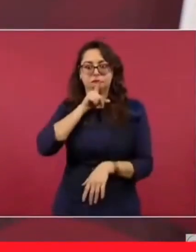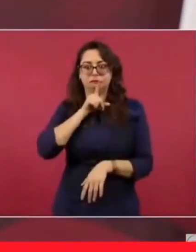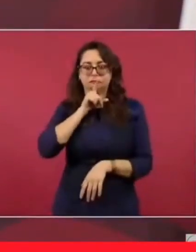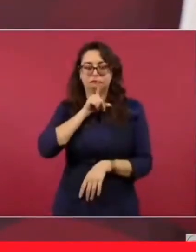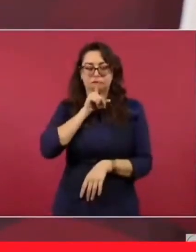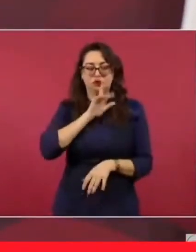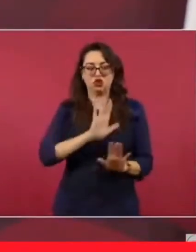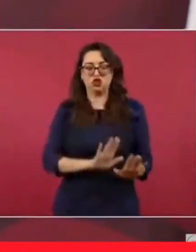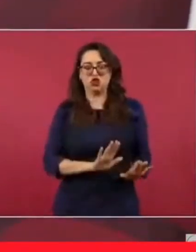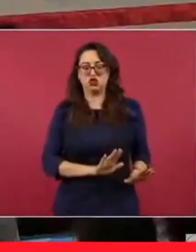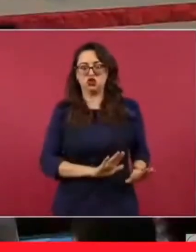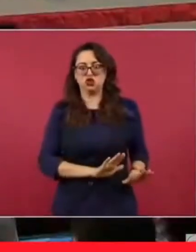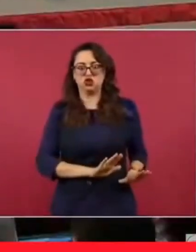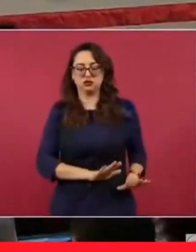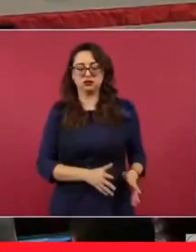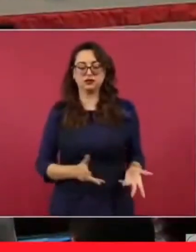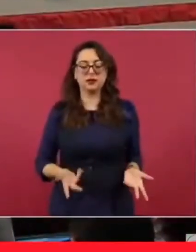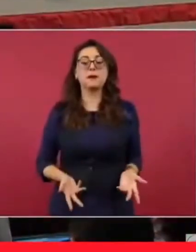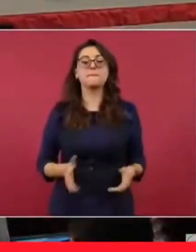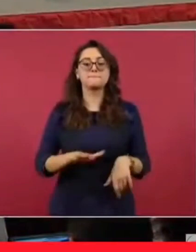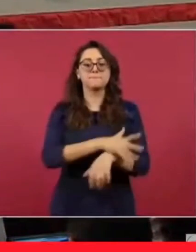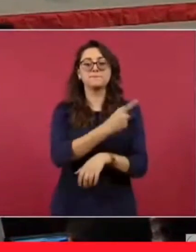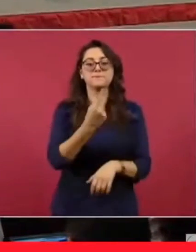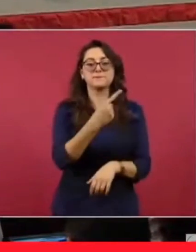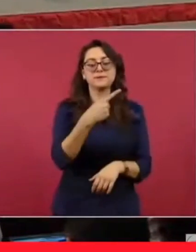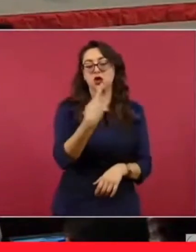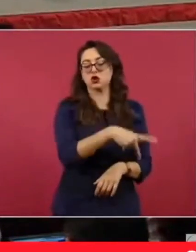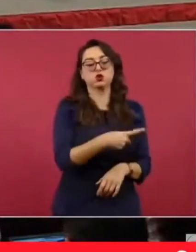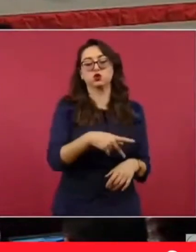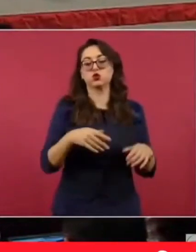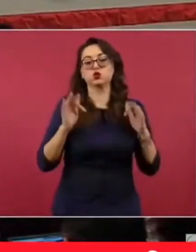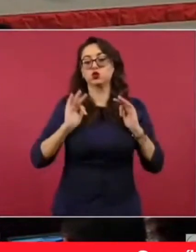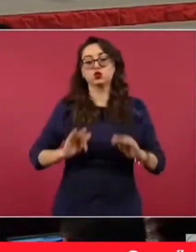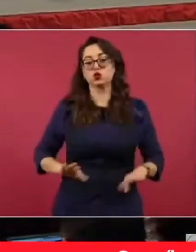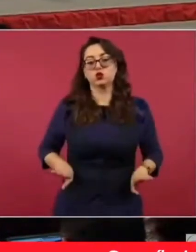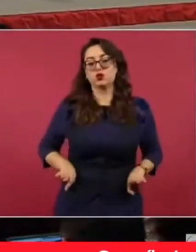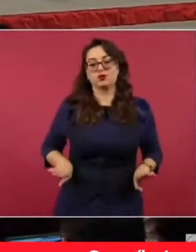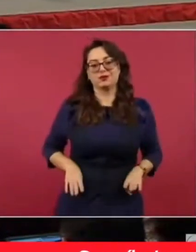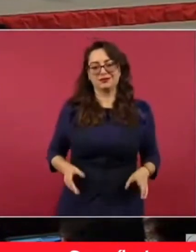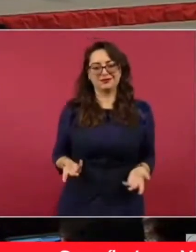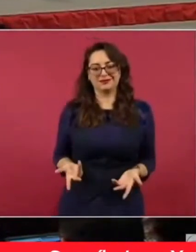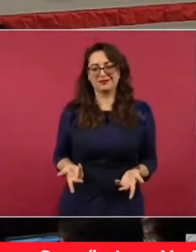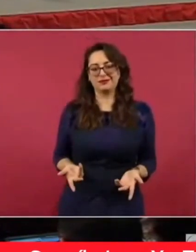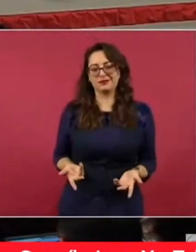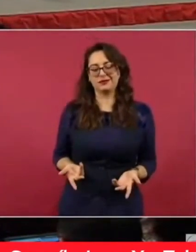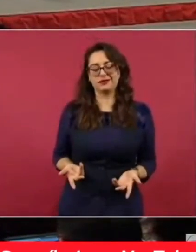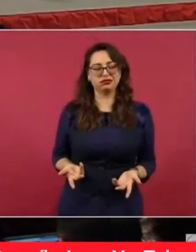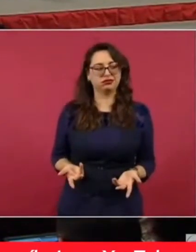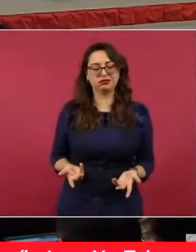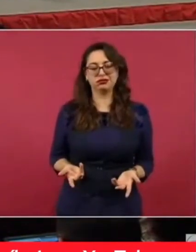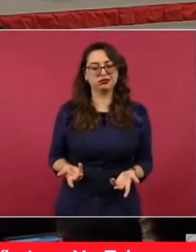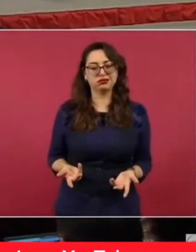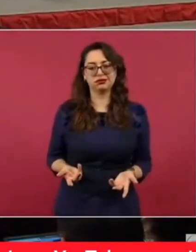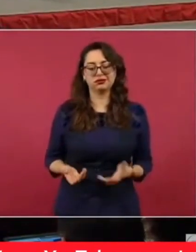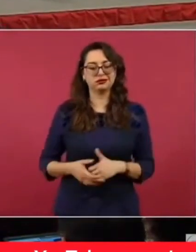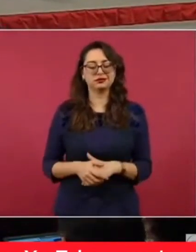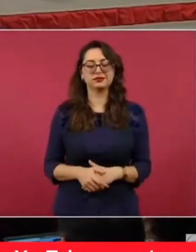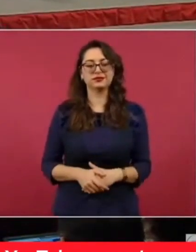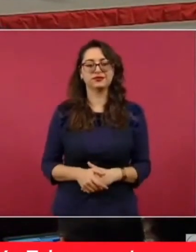está yo viendo un programa